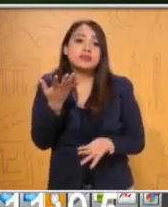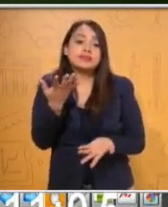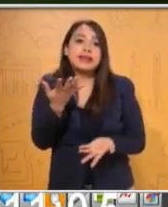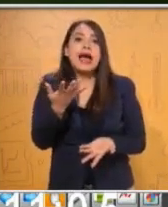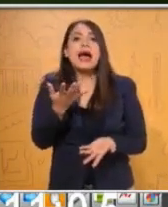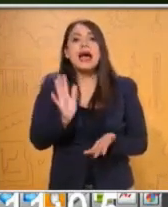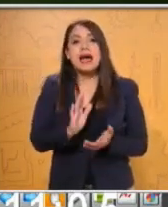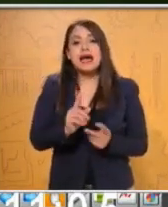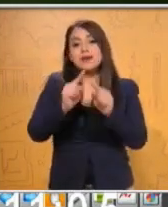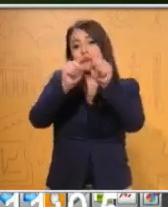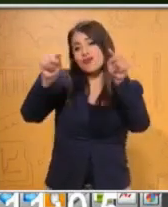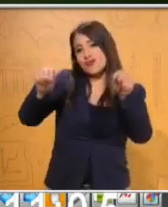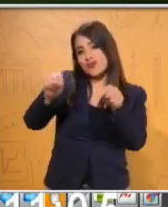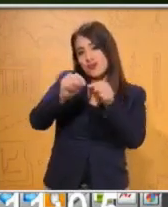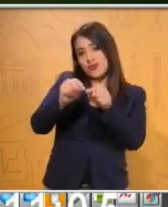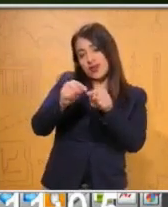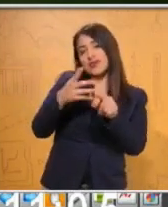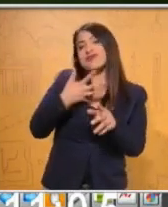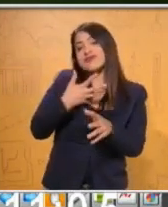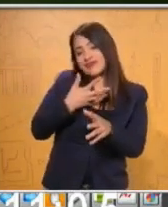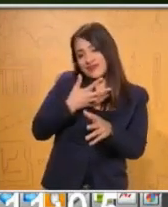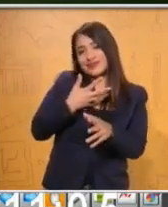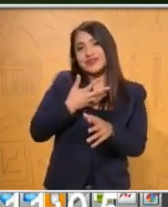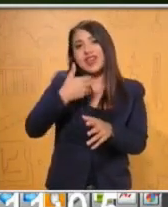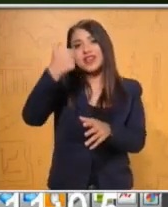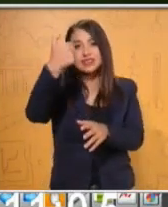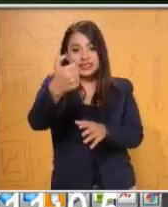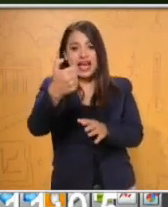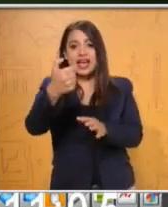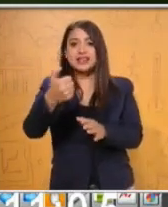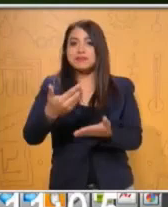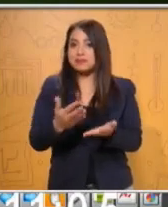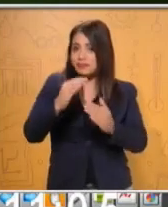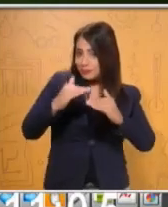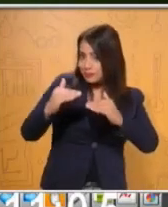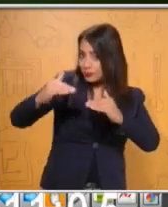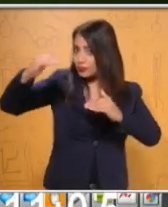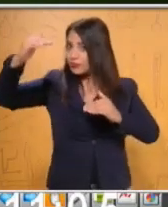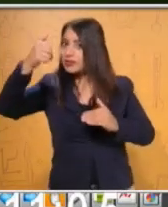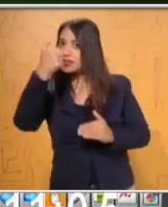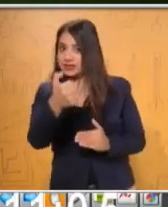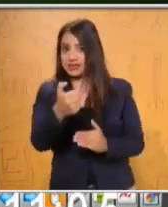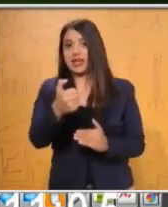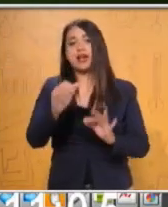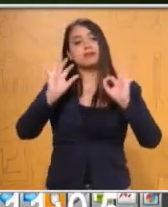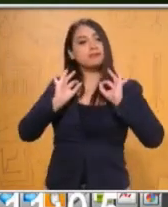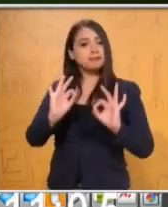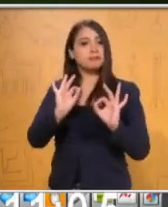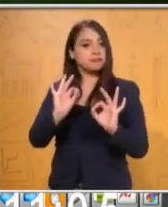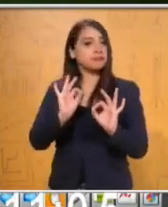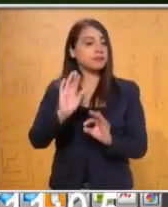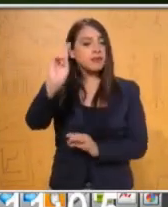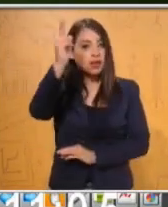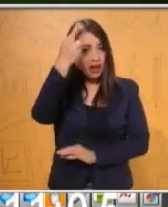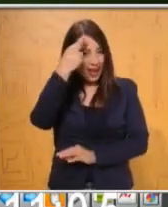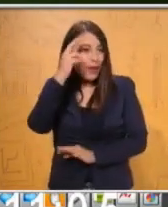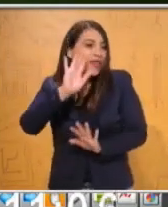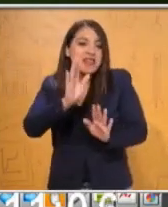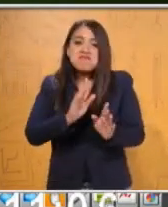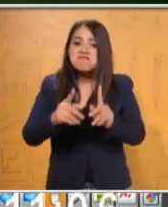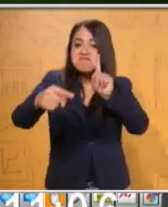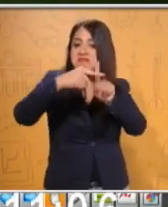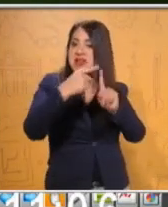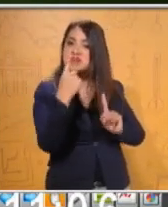cuadritos, ¿sí, verdad? Excelente, maestra. Recuerden que solamente teníamos que adicionar un cuadrito más.